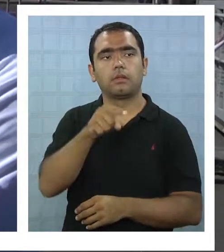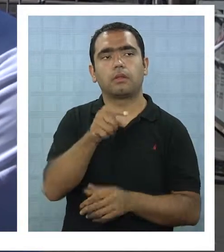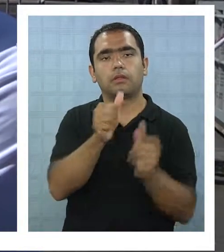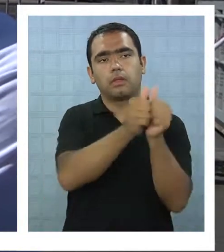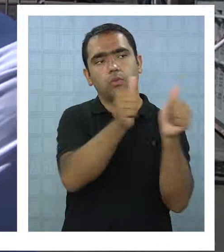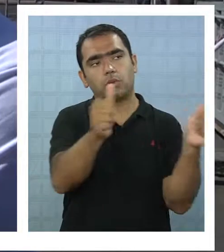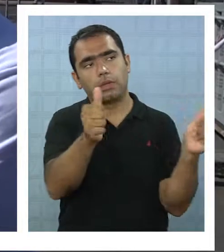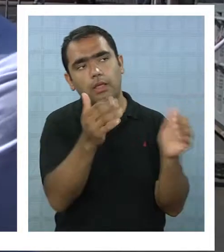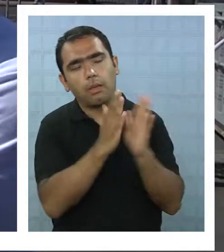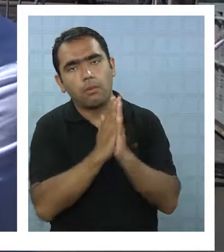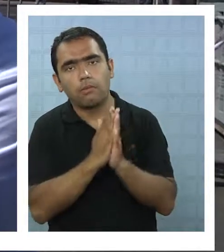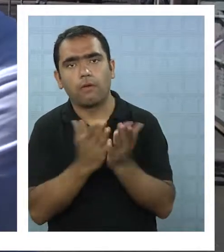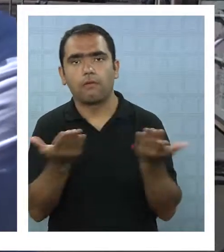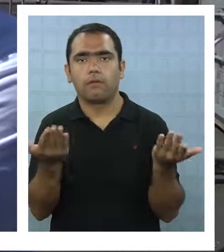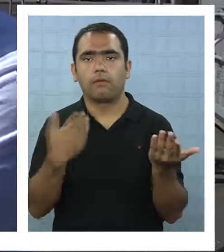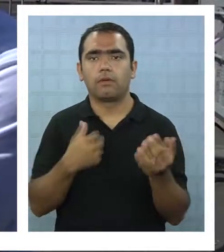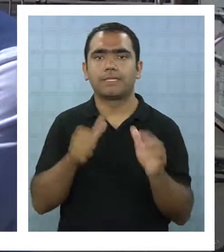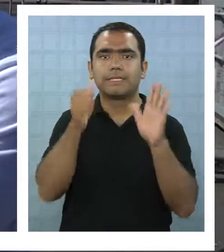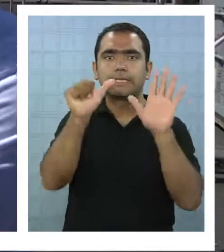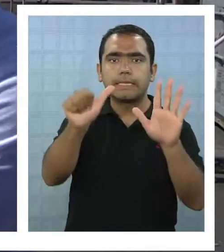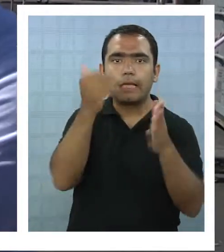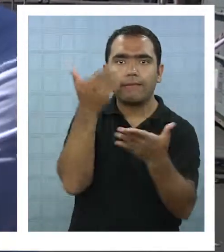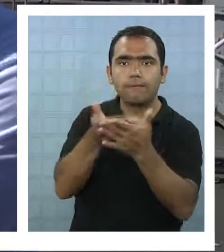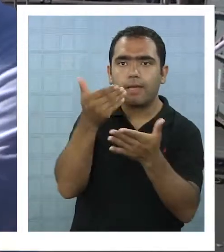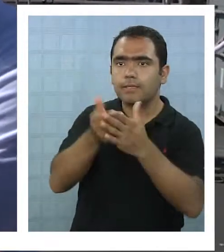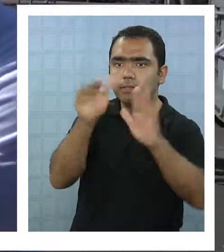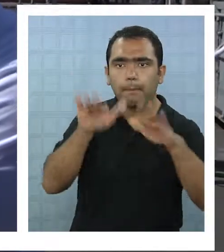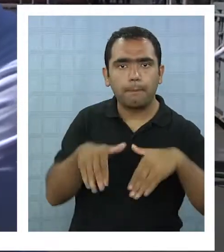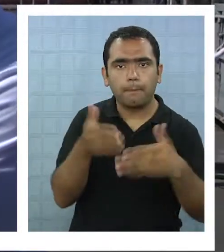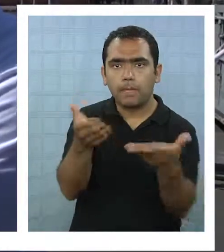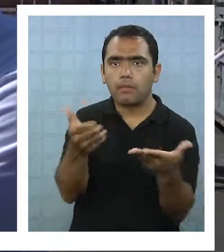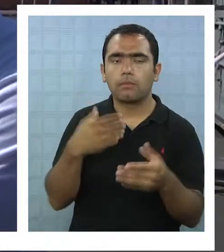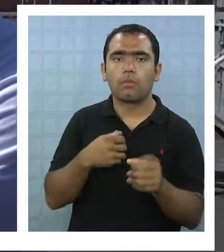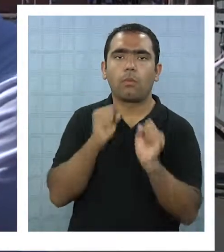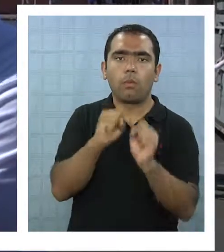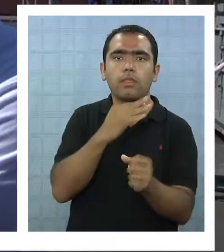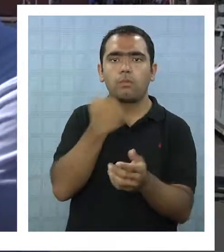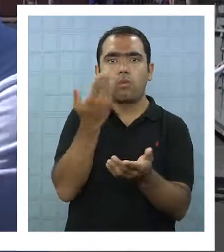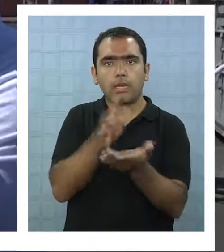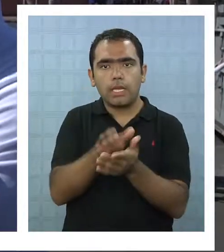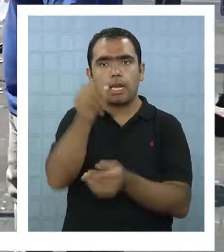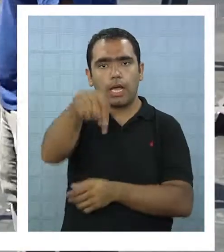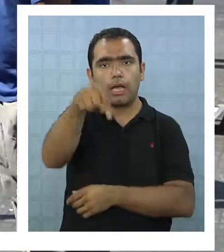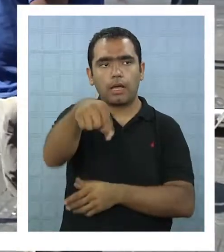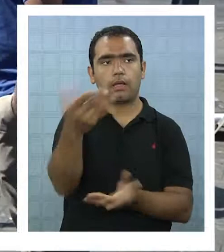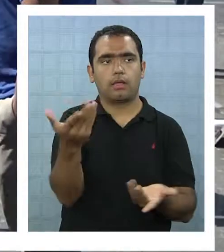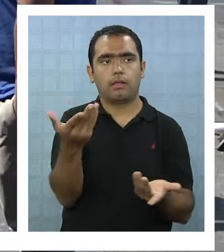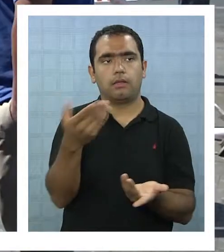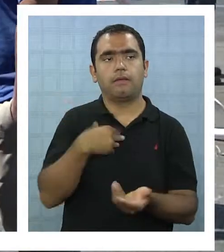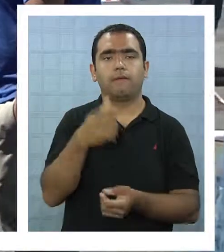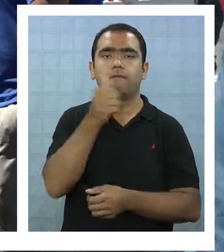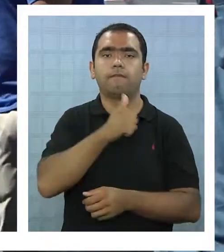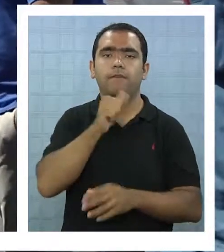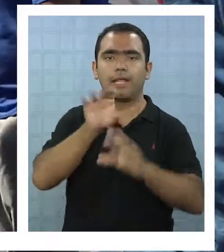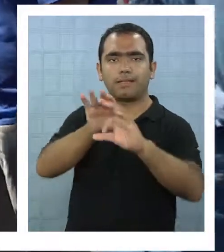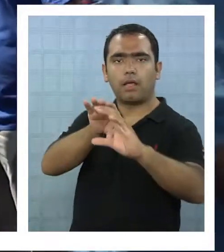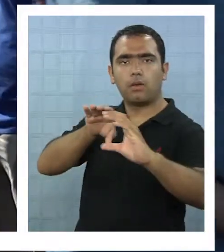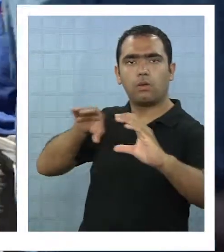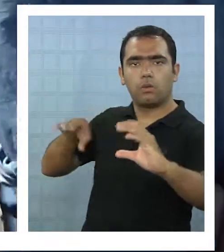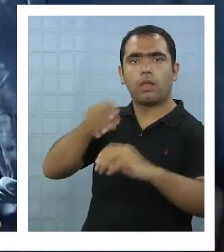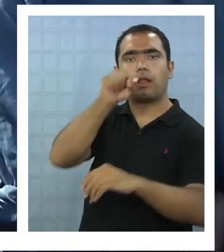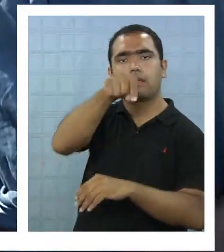es peligrosa esta, falta un peral. Hay que hacer algo en esa calle, sí o sí, sí o sí y no